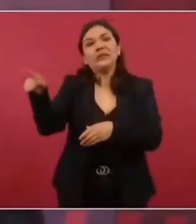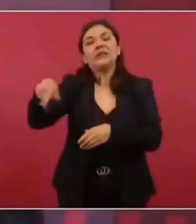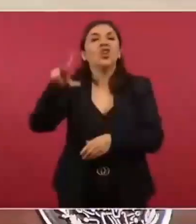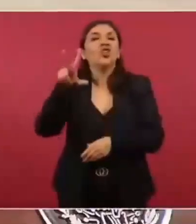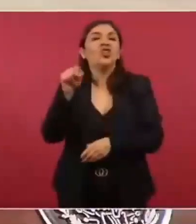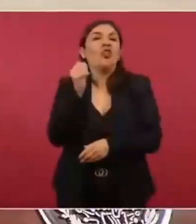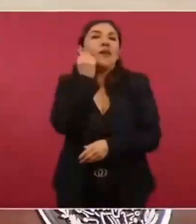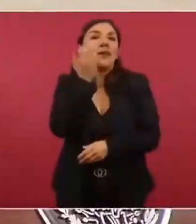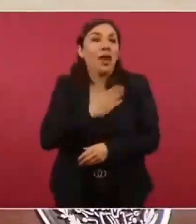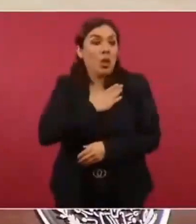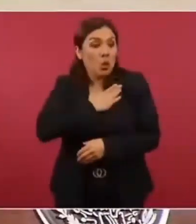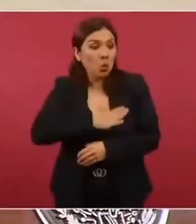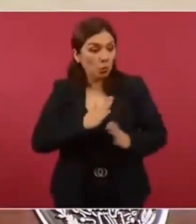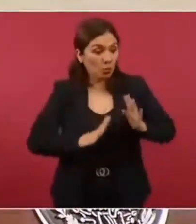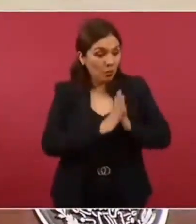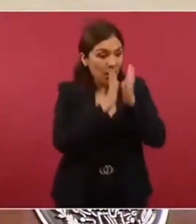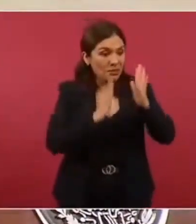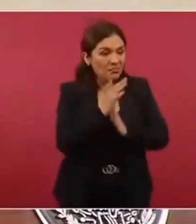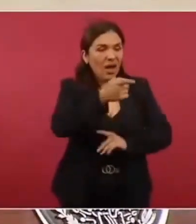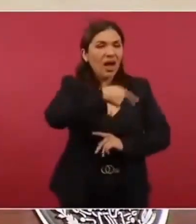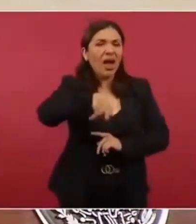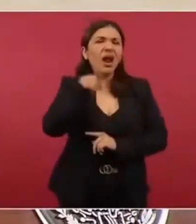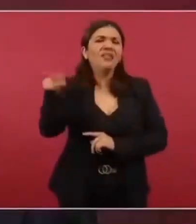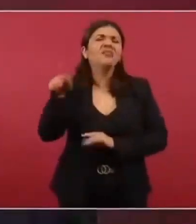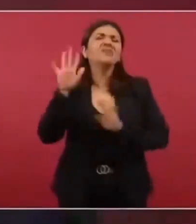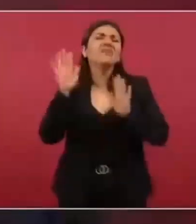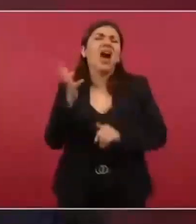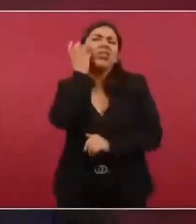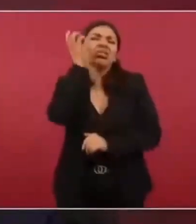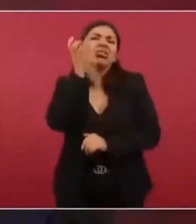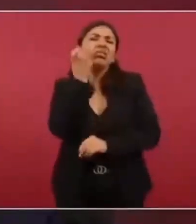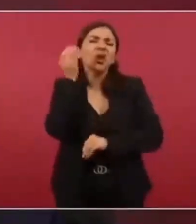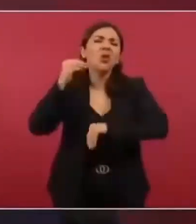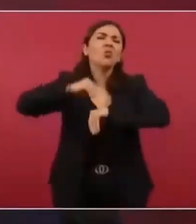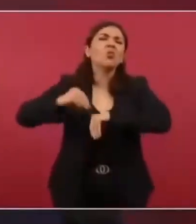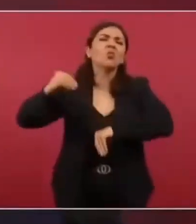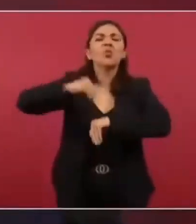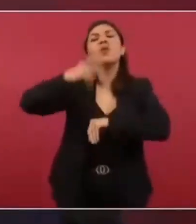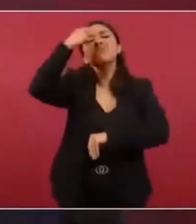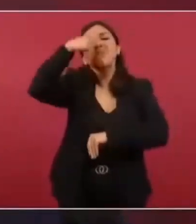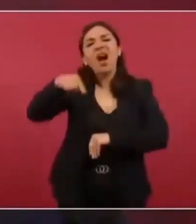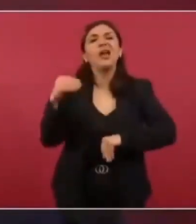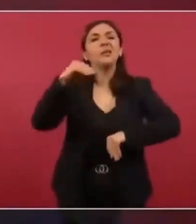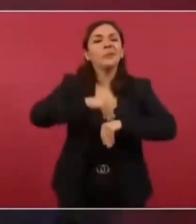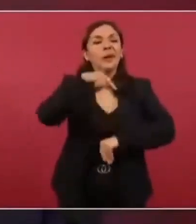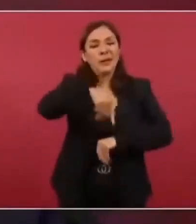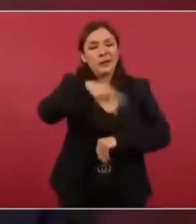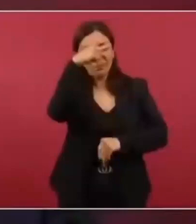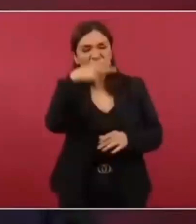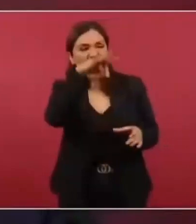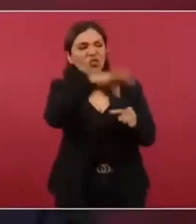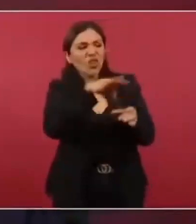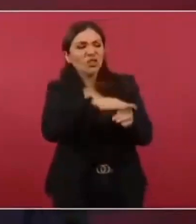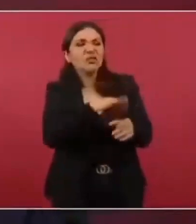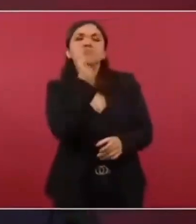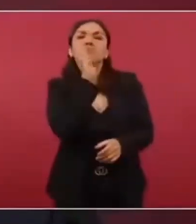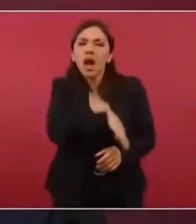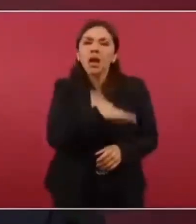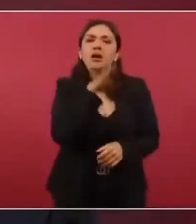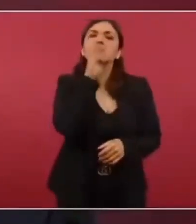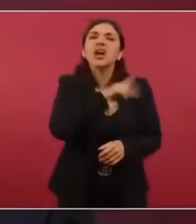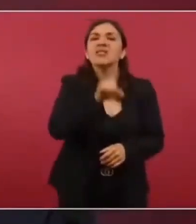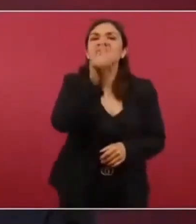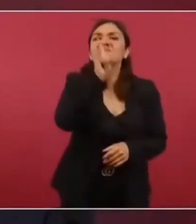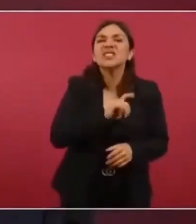que han utilizado para llevar a cabo fraudes electorales en México. Entonces, ¿en Estados Unidos no saben